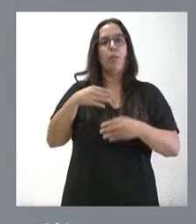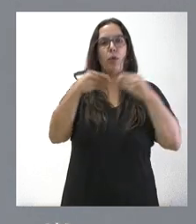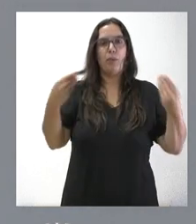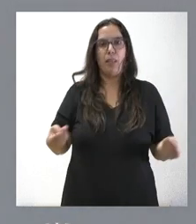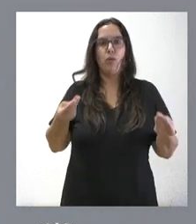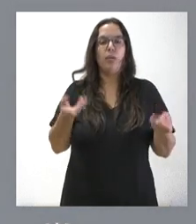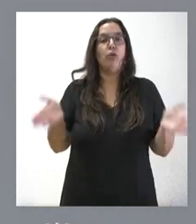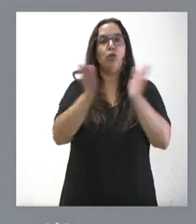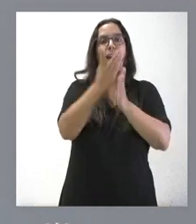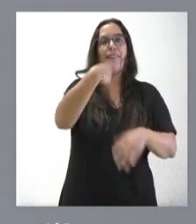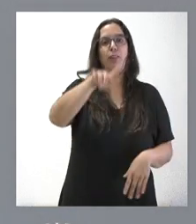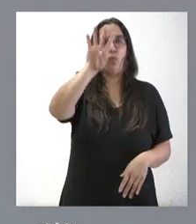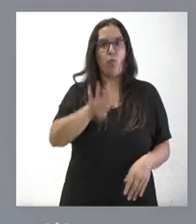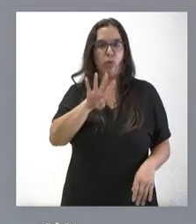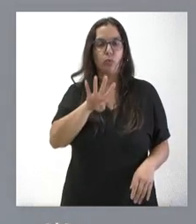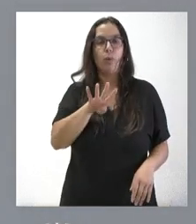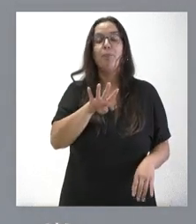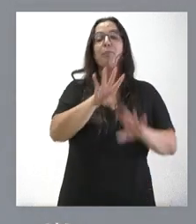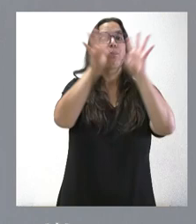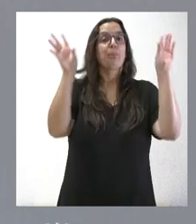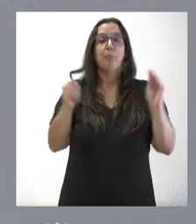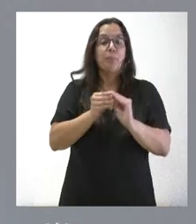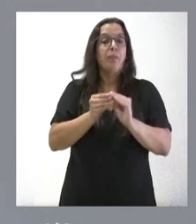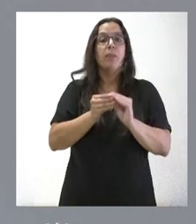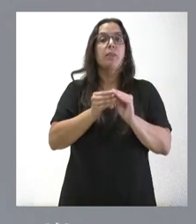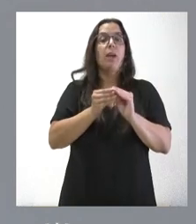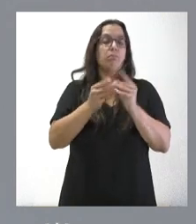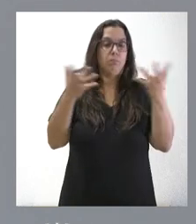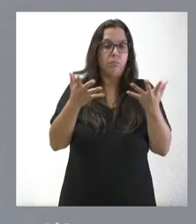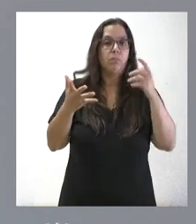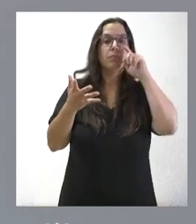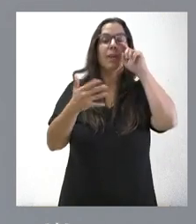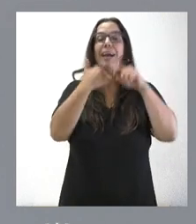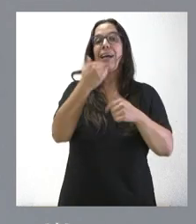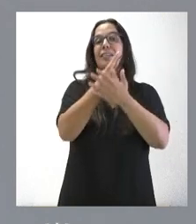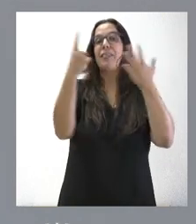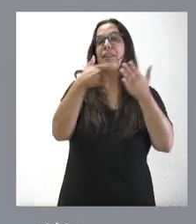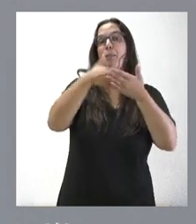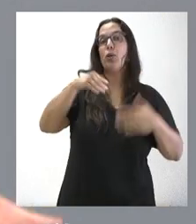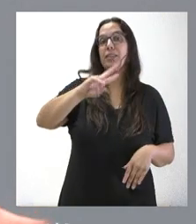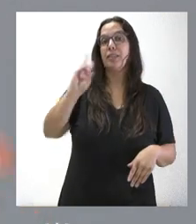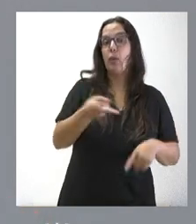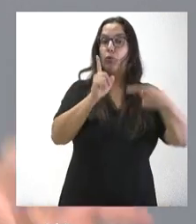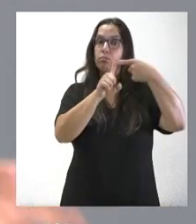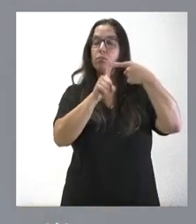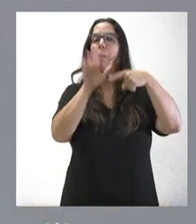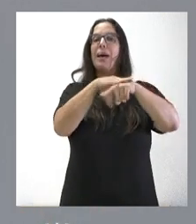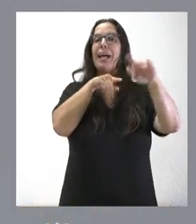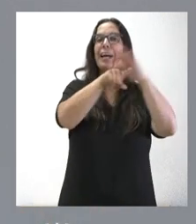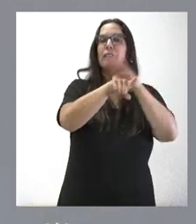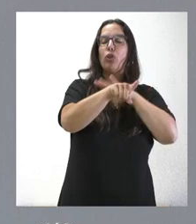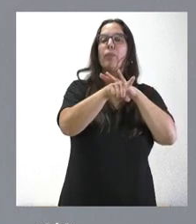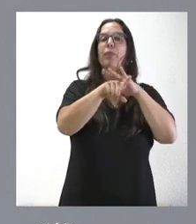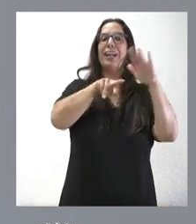documento anexo. Por tanto, en definitiva y como síntesis, casi 16 millones, por un lado, para la gestión de recursos